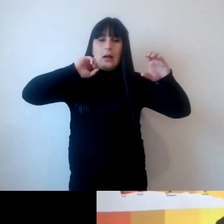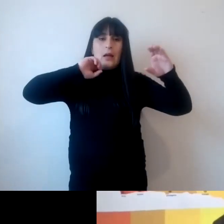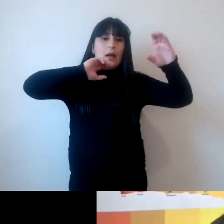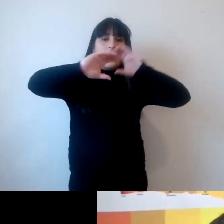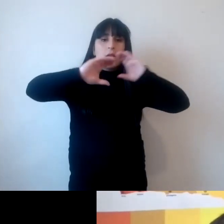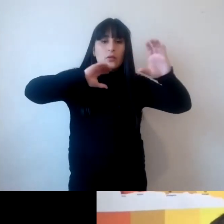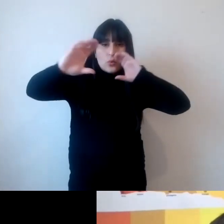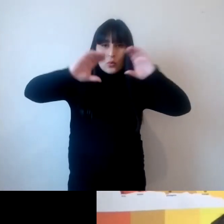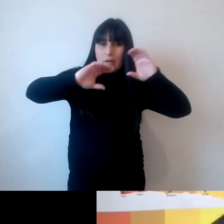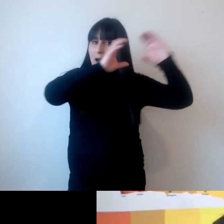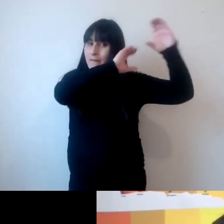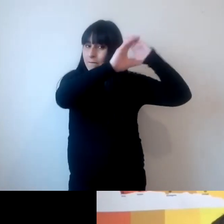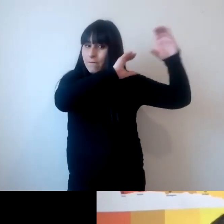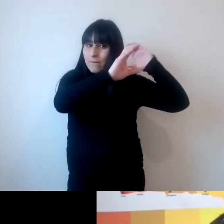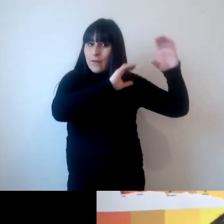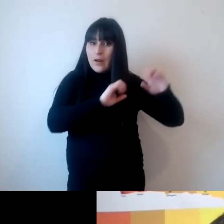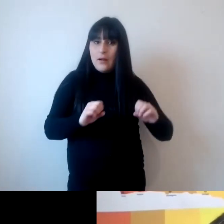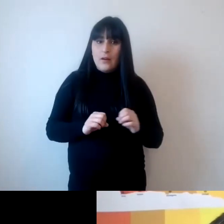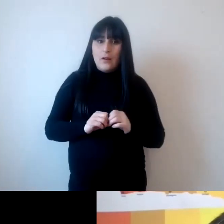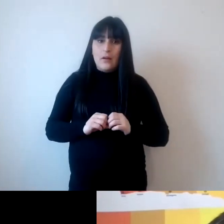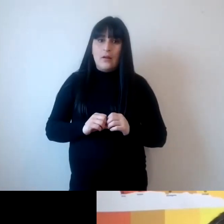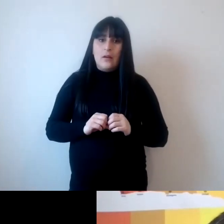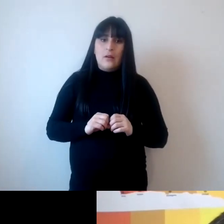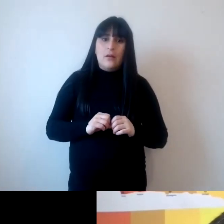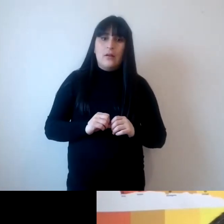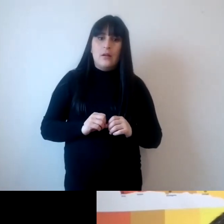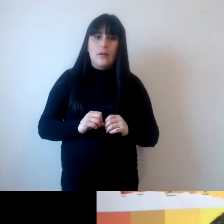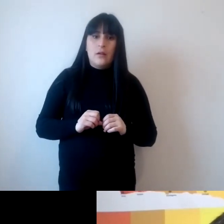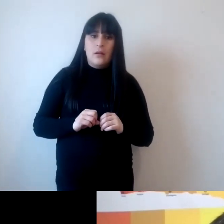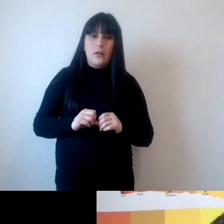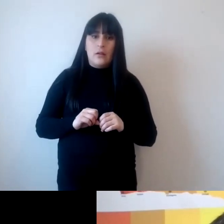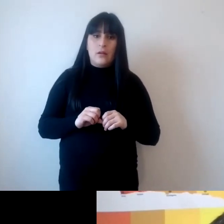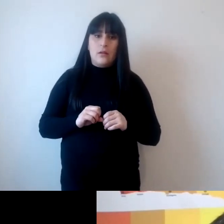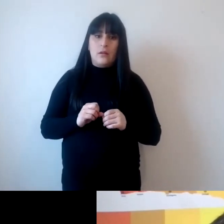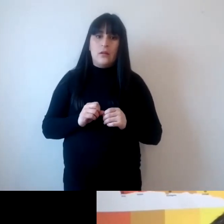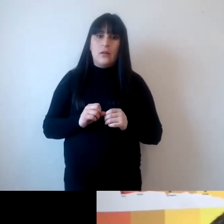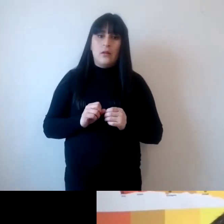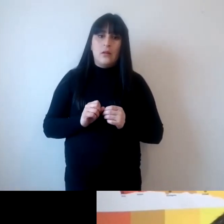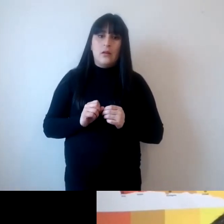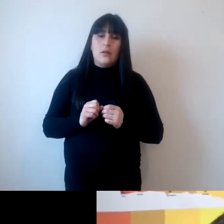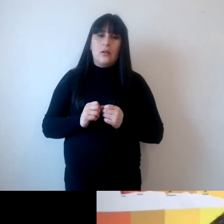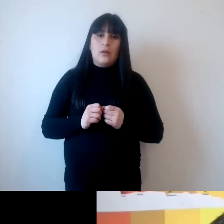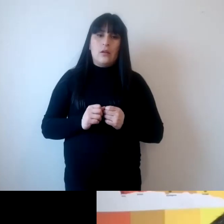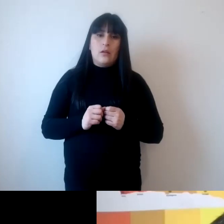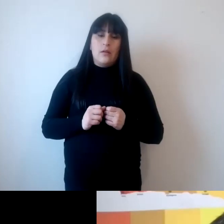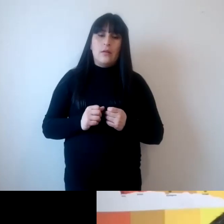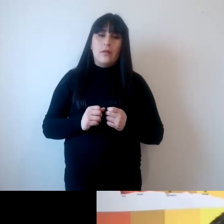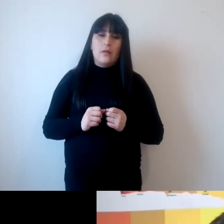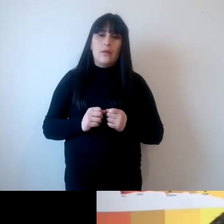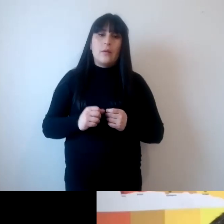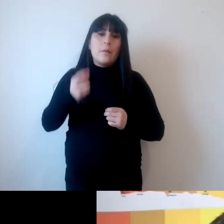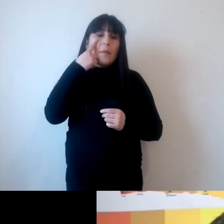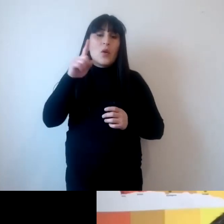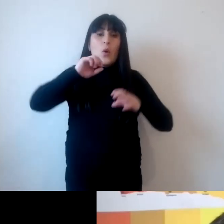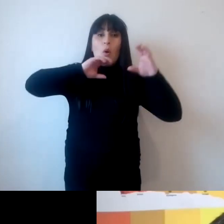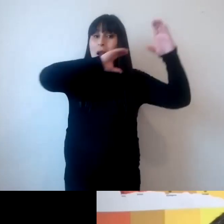resuelto la mitad del problema de la descarbonización o de la desescalada que tenemos que seguir para llegar al grado y medio a final de siglo pero las